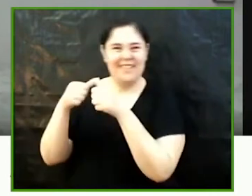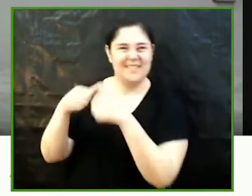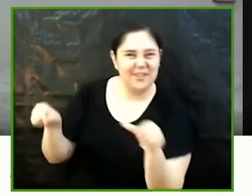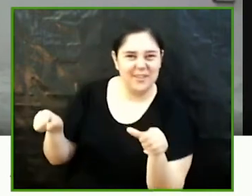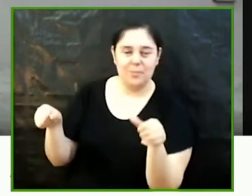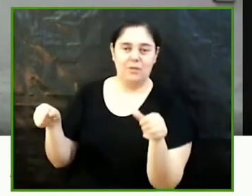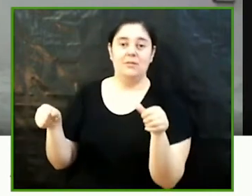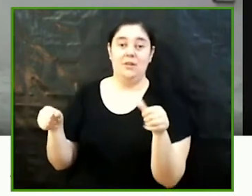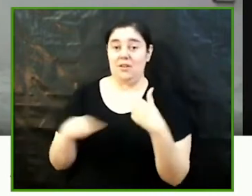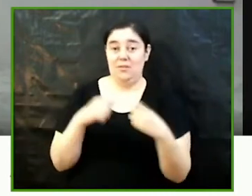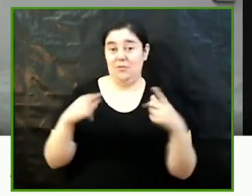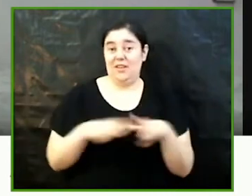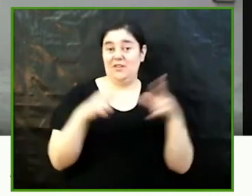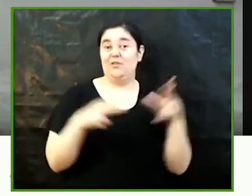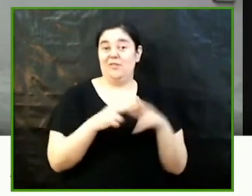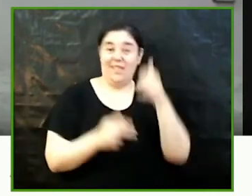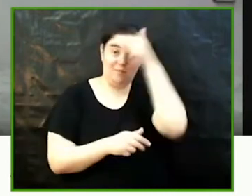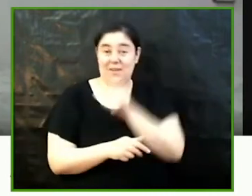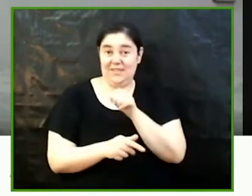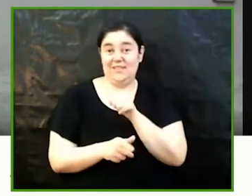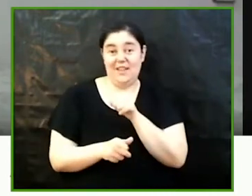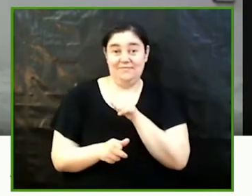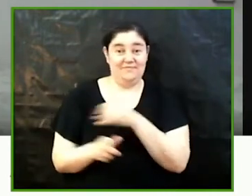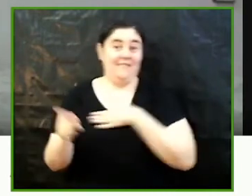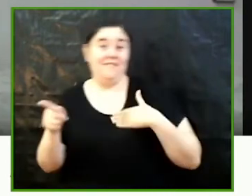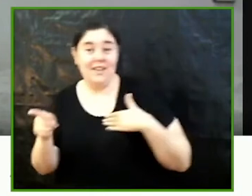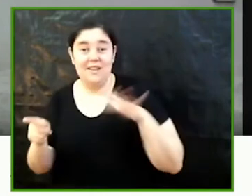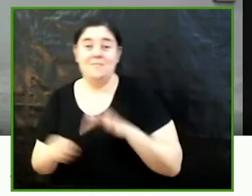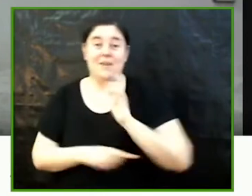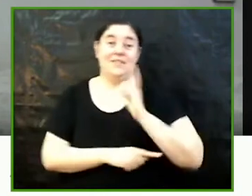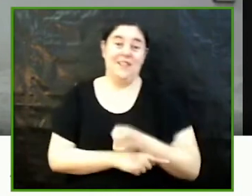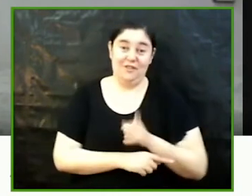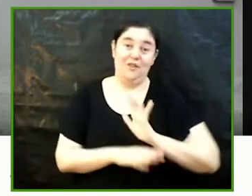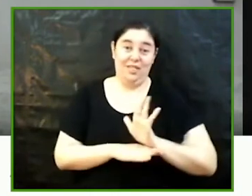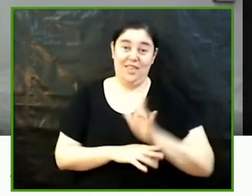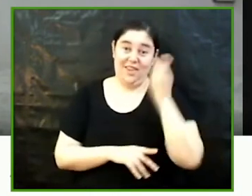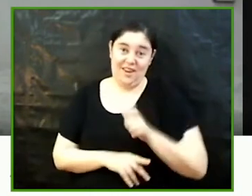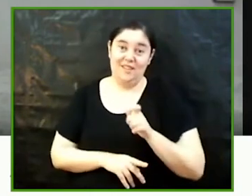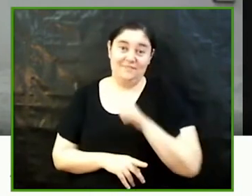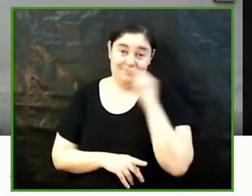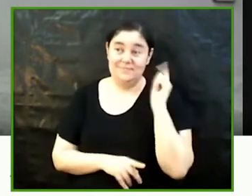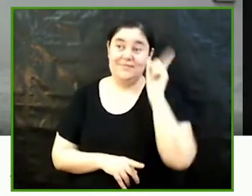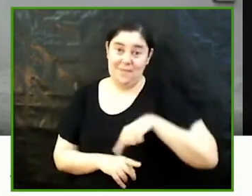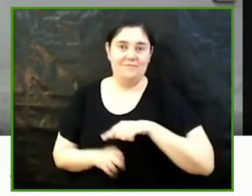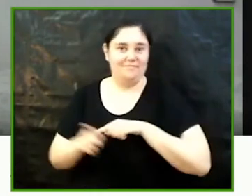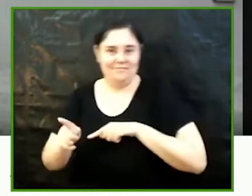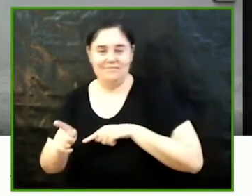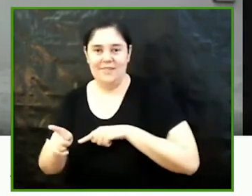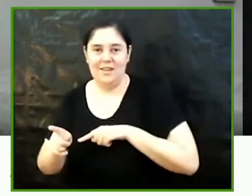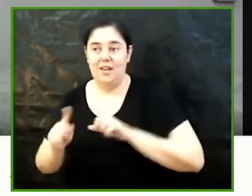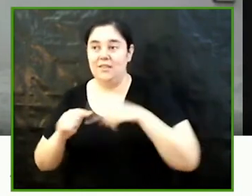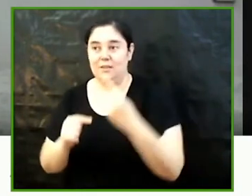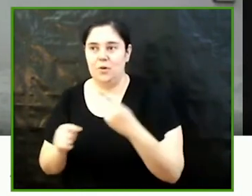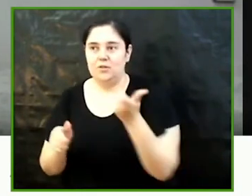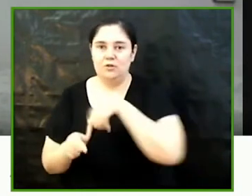impulsada por la sociedad machista de la época y también por el propio director cinematográfico y que eso llegaba directamente al receptor